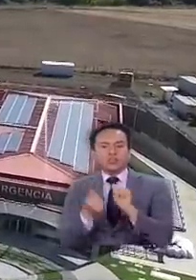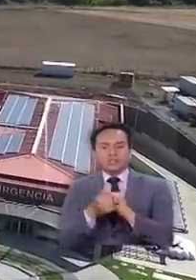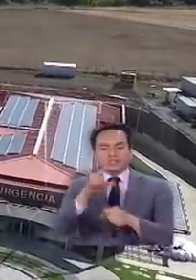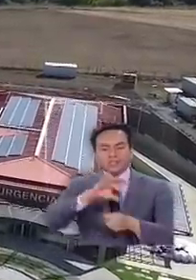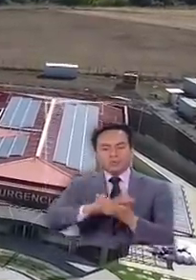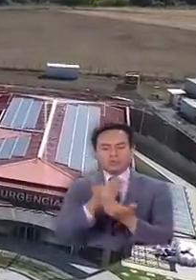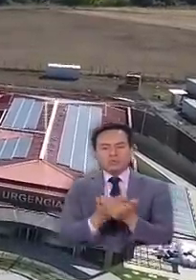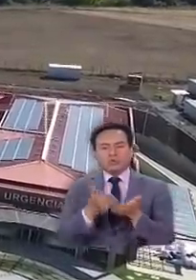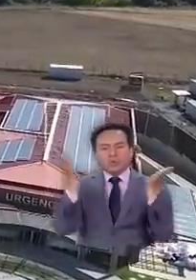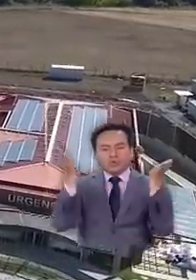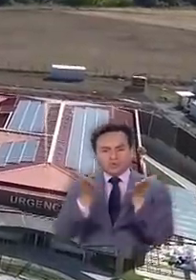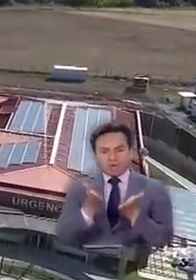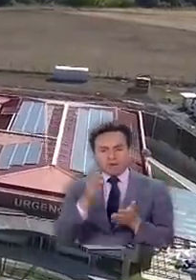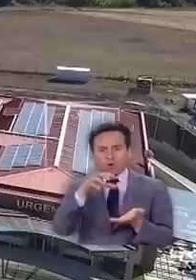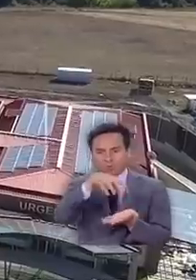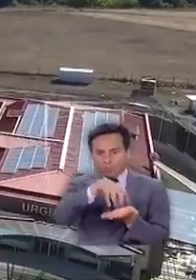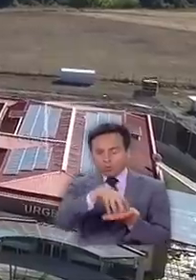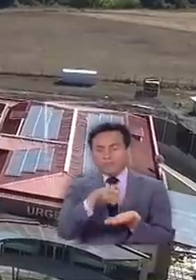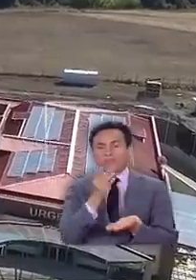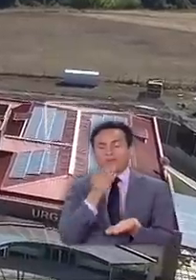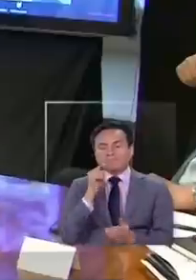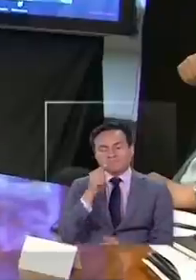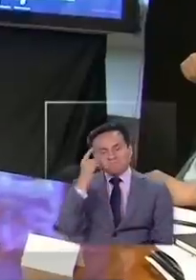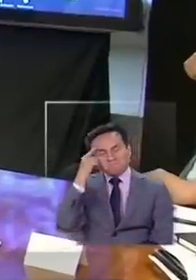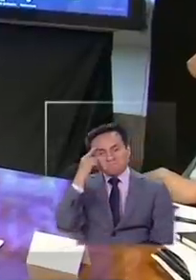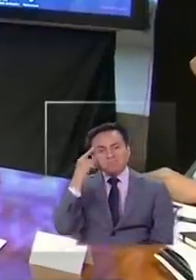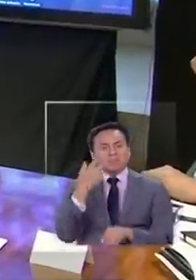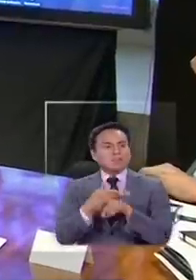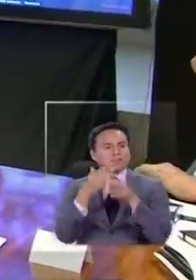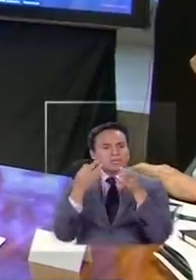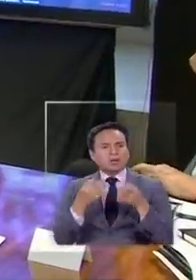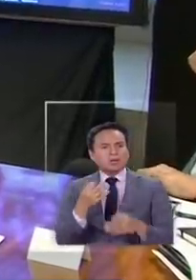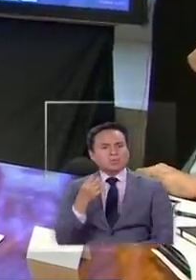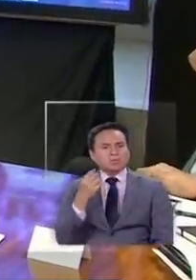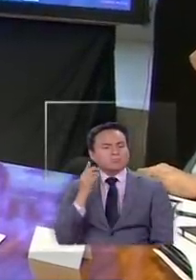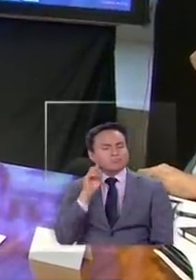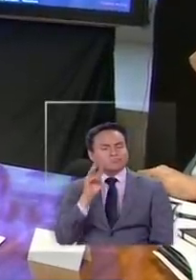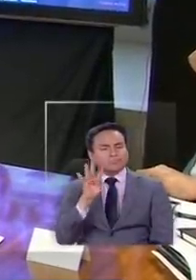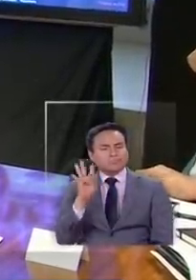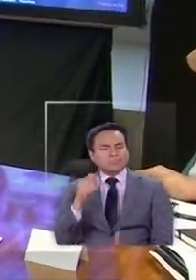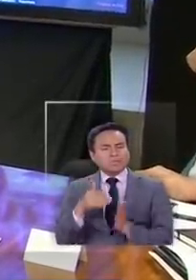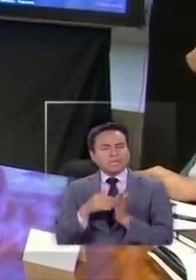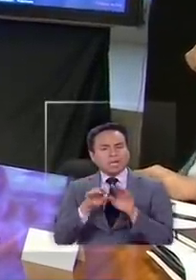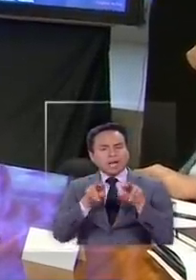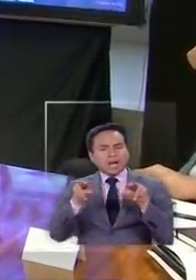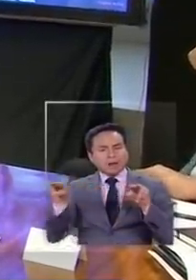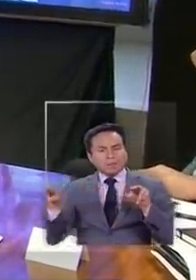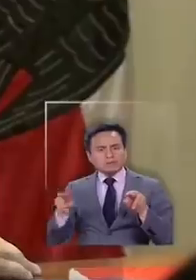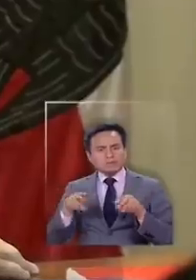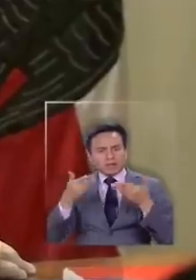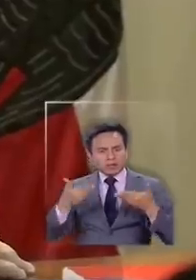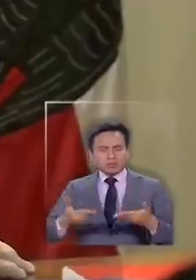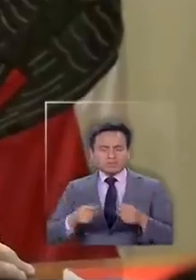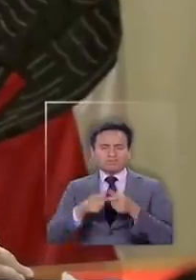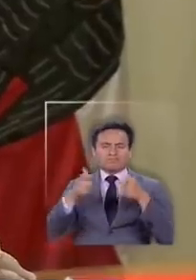comuna de Huechuraba con los que se espera sumar más de 4.000 camas a la capacidad actual